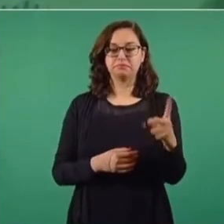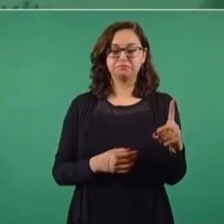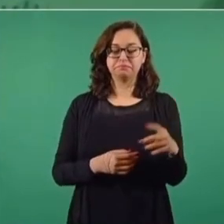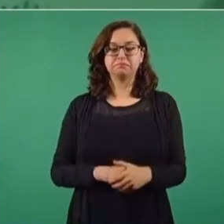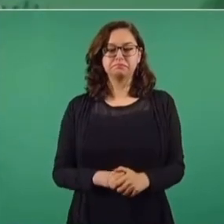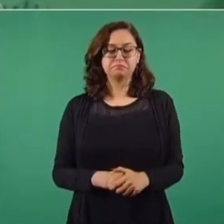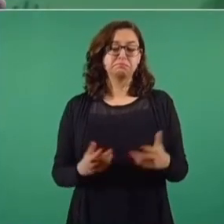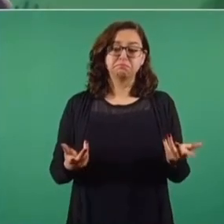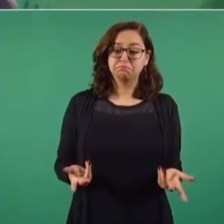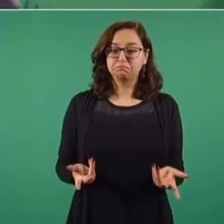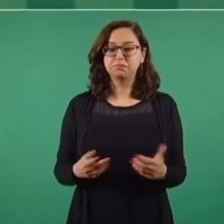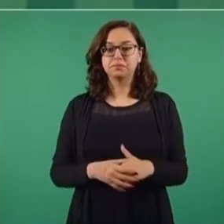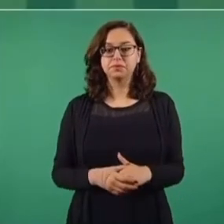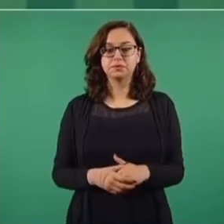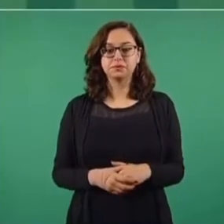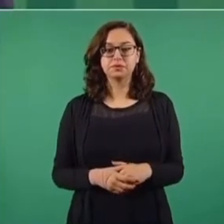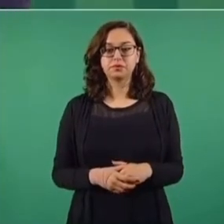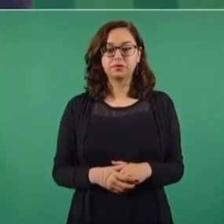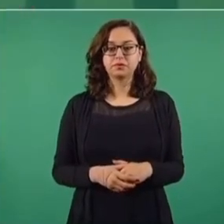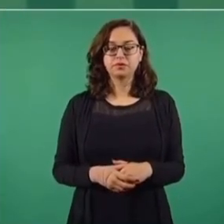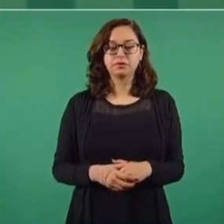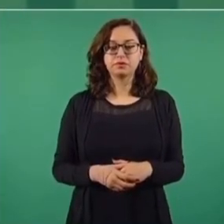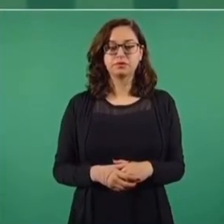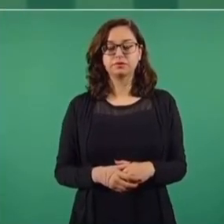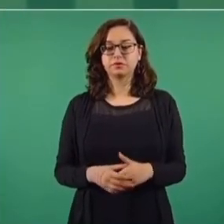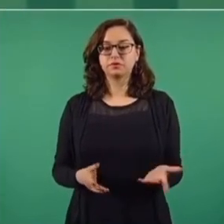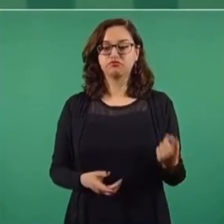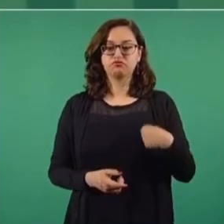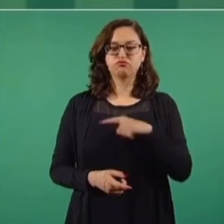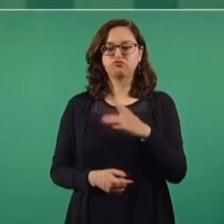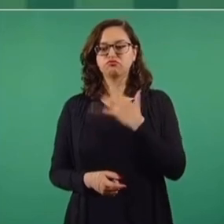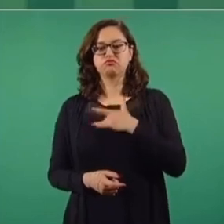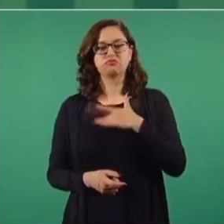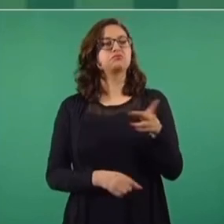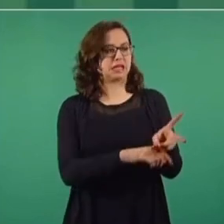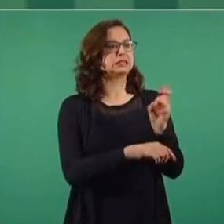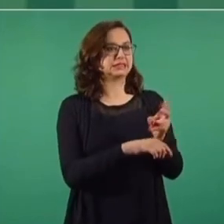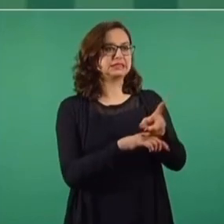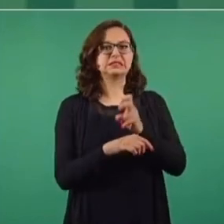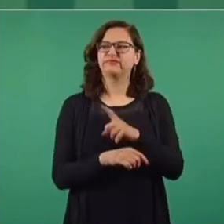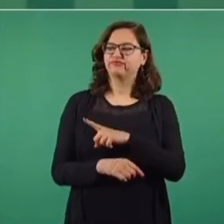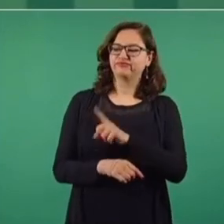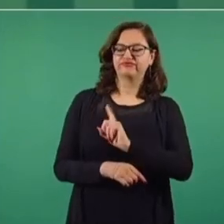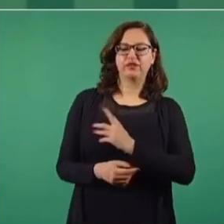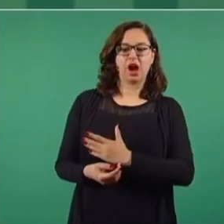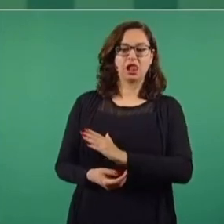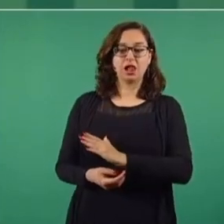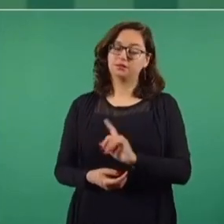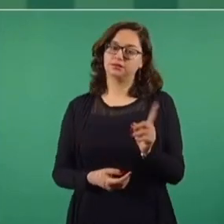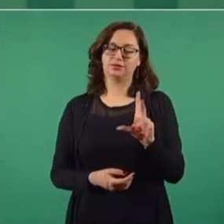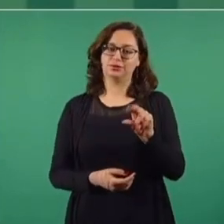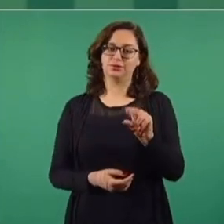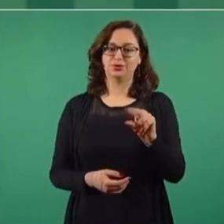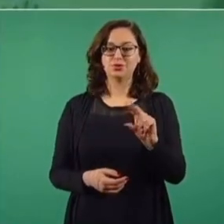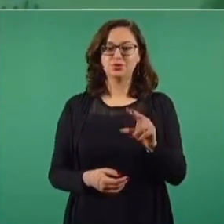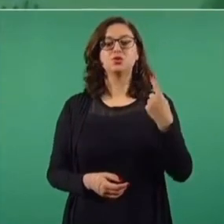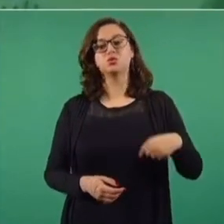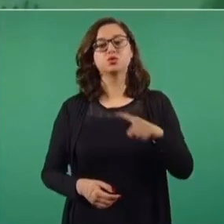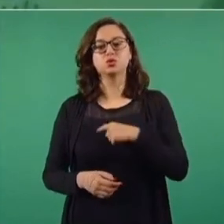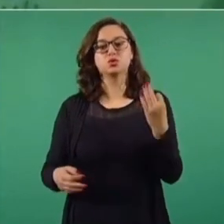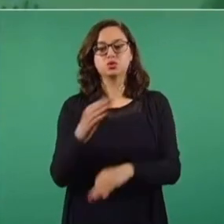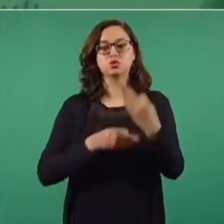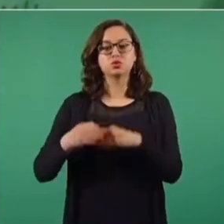Entonces, no podemos nosotros invitar a unos y a otros no. México tiene una relación